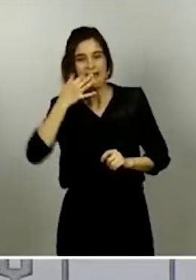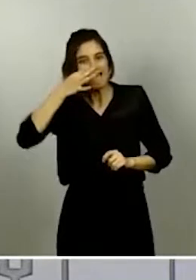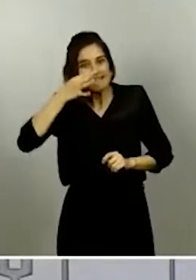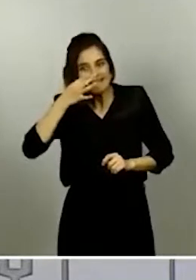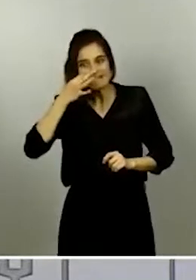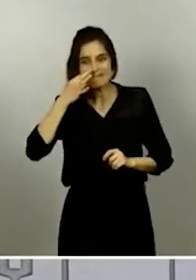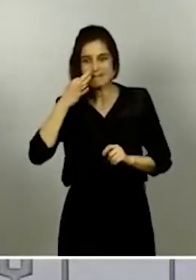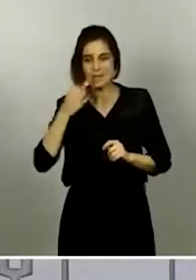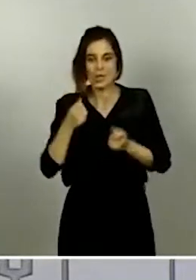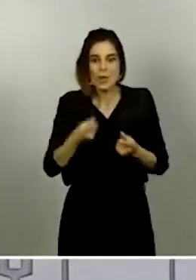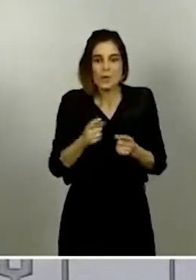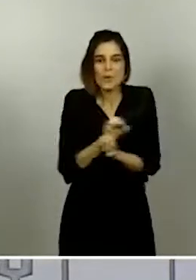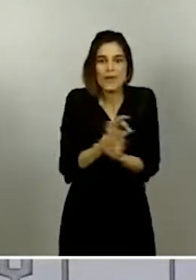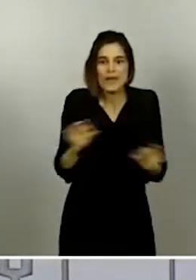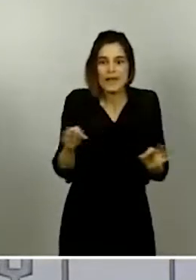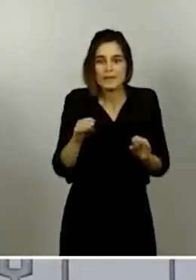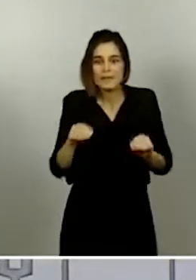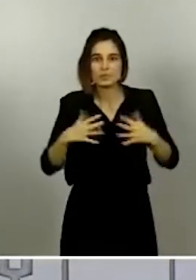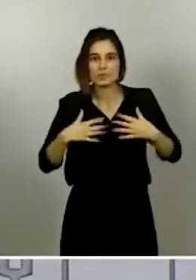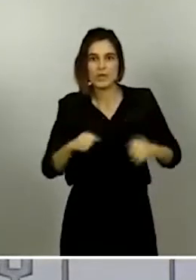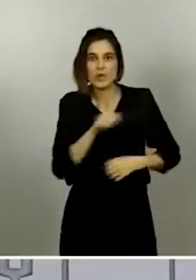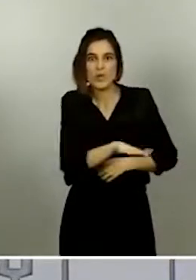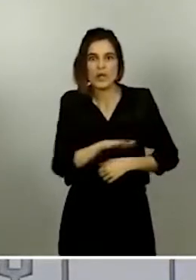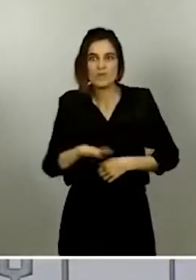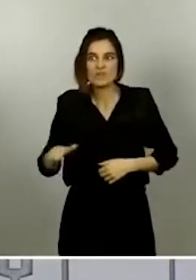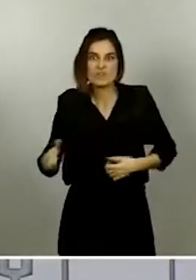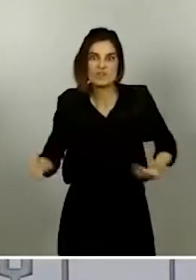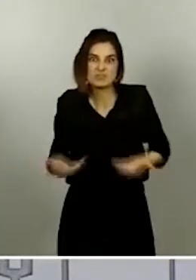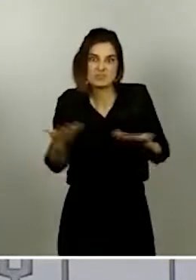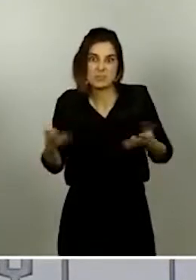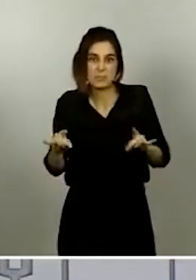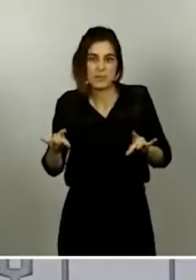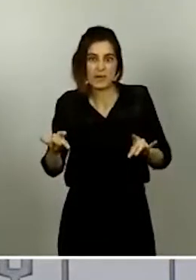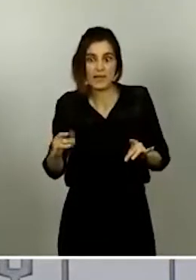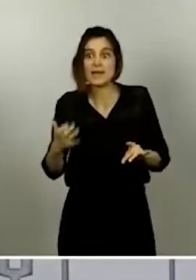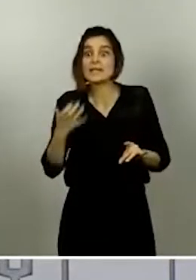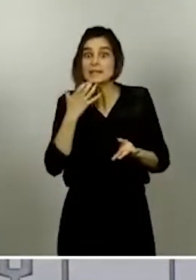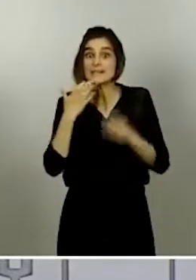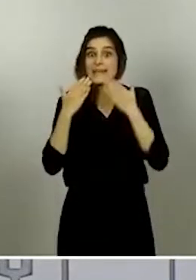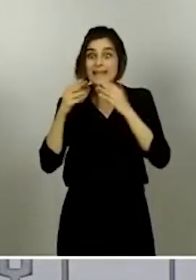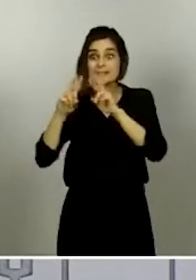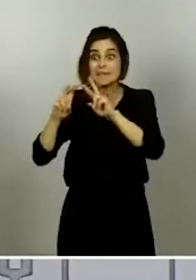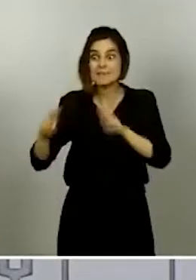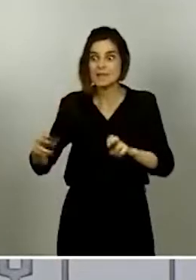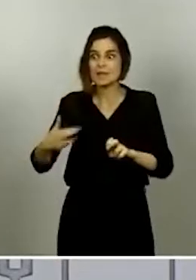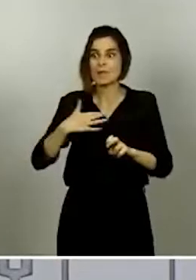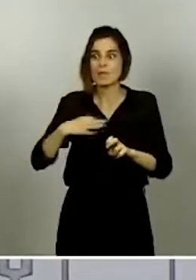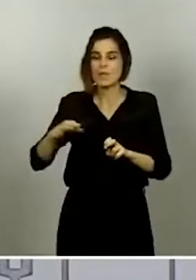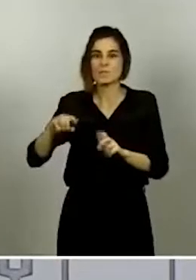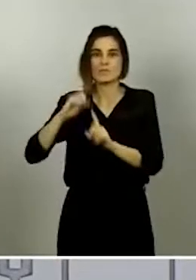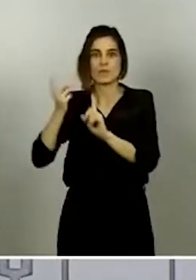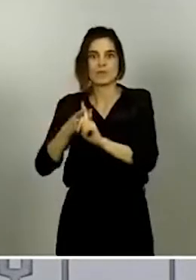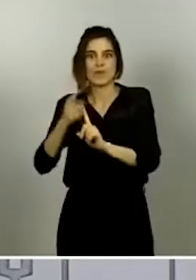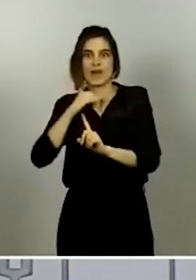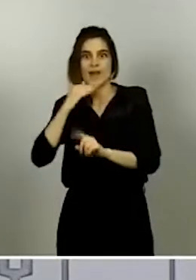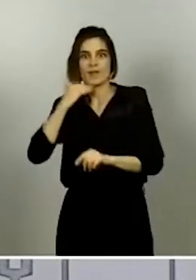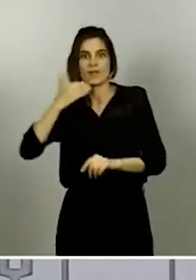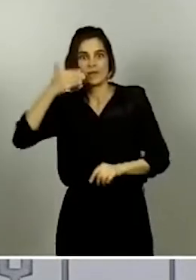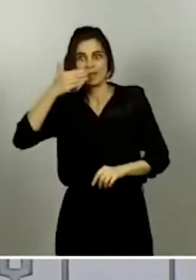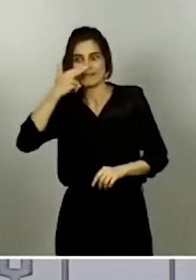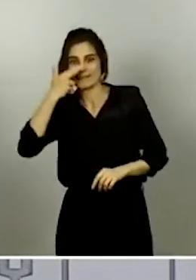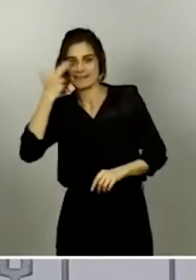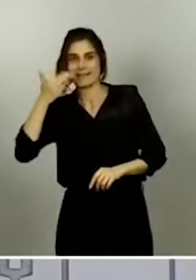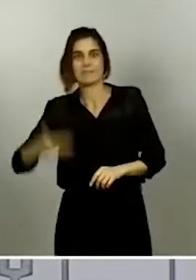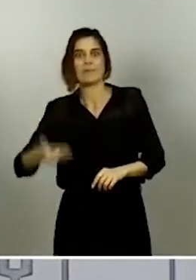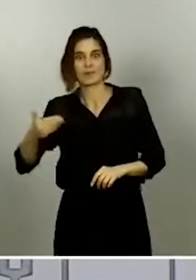no tendría sentido hacerlo. Si pueden aportar algo importante, pues se puede llegar a hacer. Lo que no creo que tenga sentido es plantear